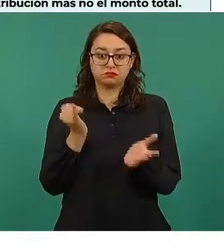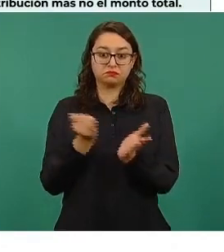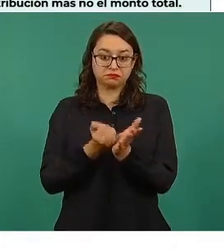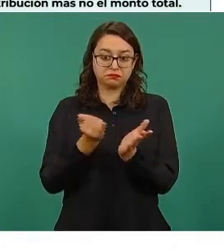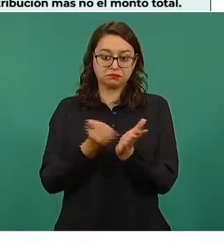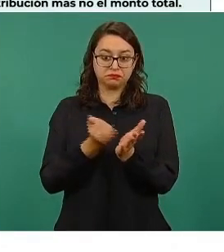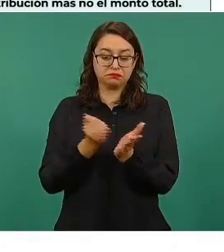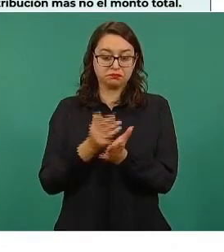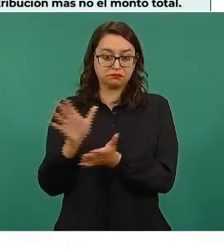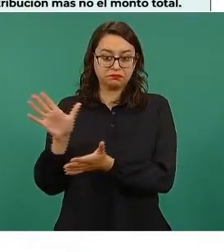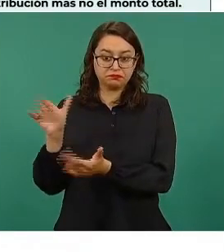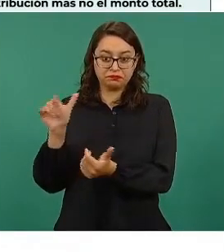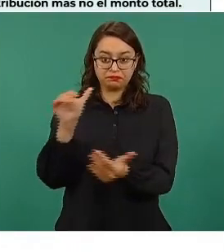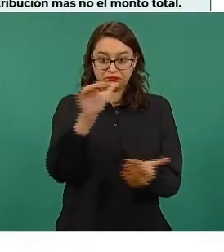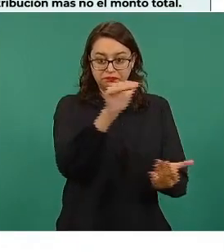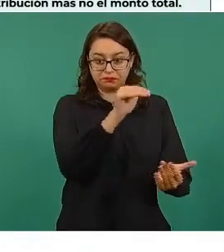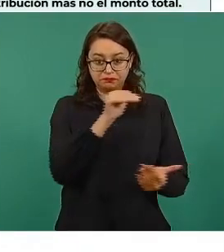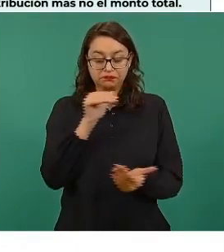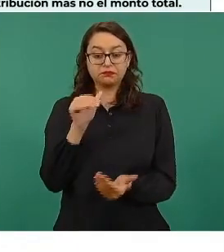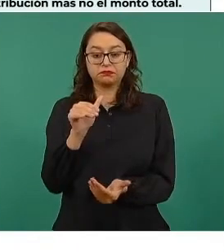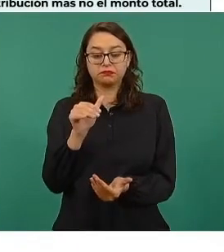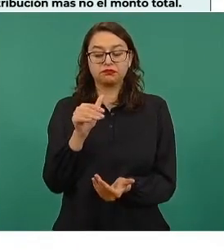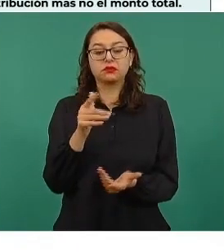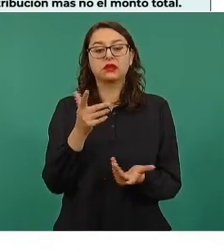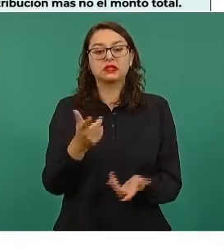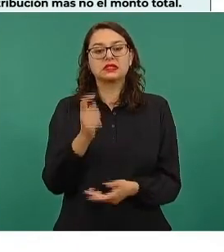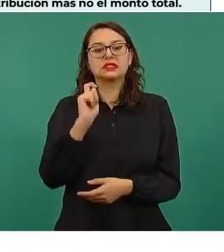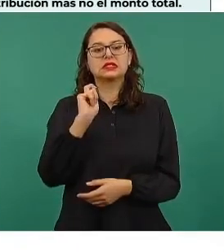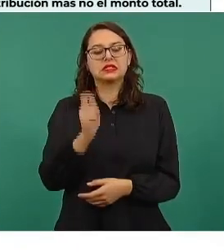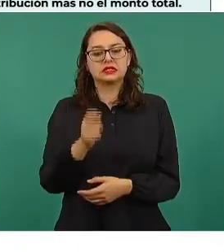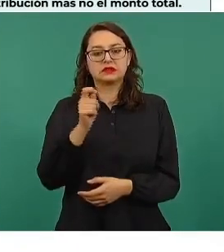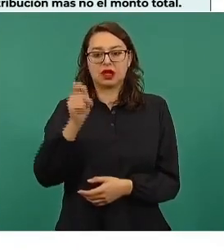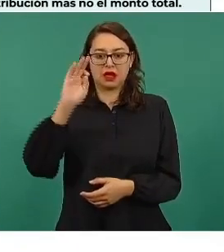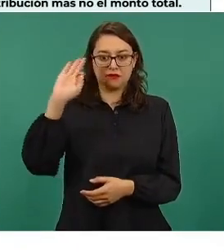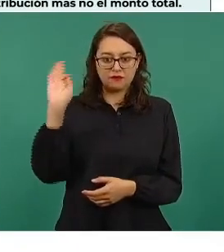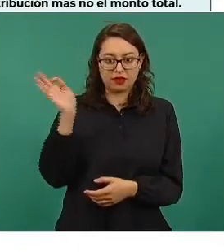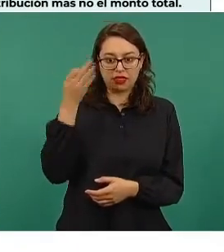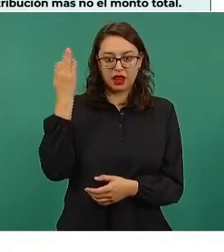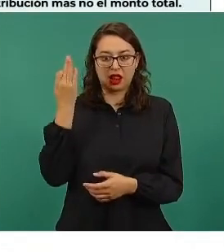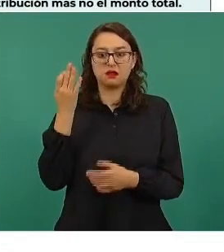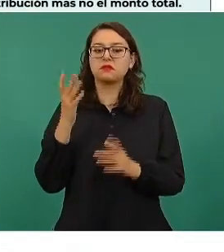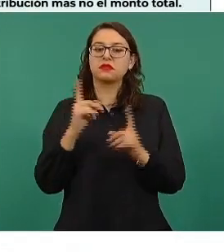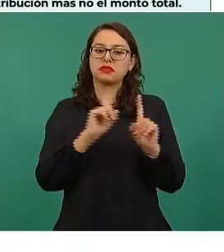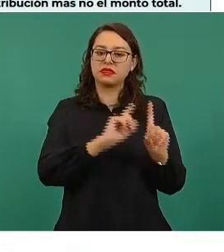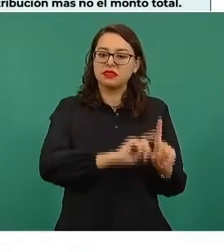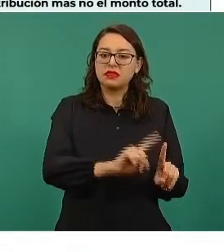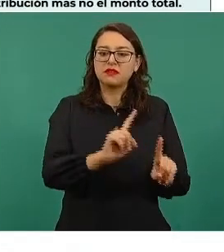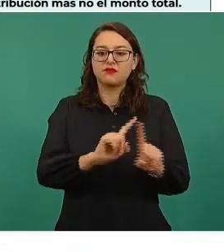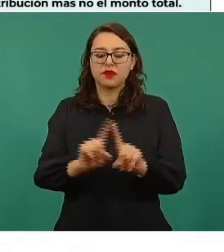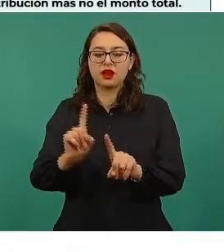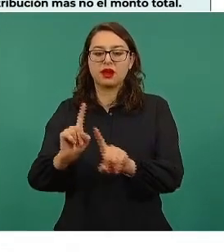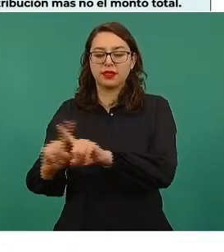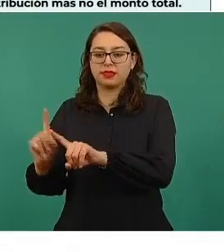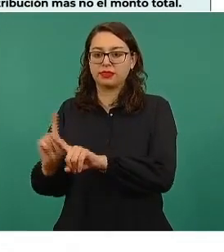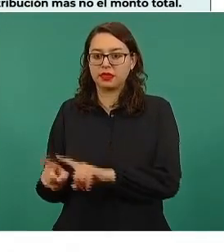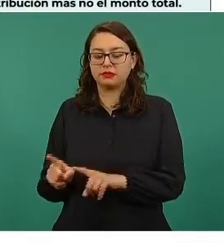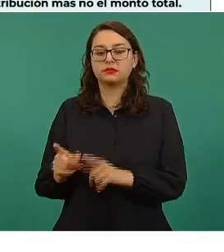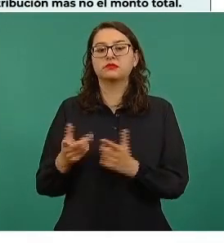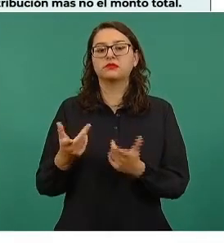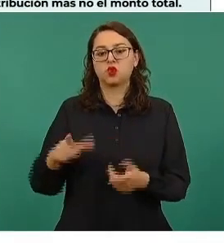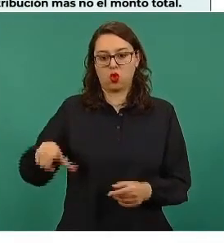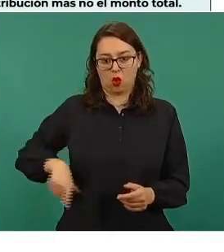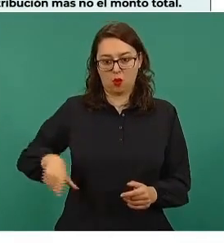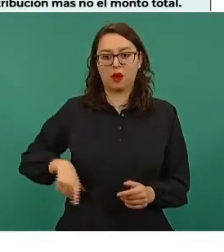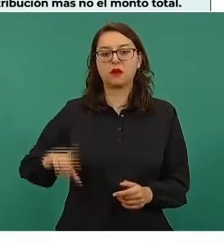federal participable. La recaudación federal participable es un conjunto de recursos que percibe la federación,